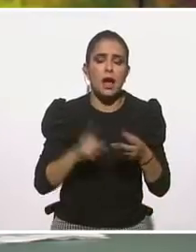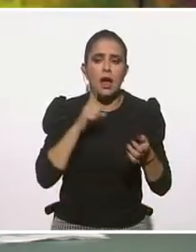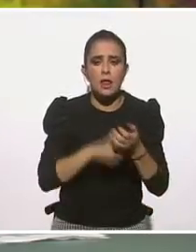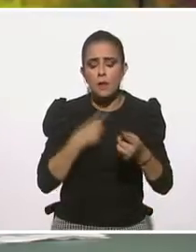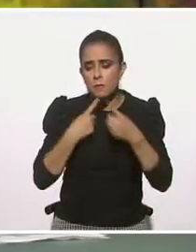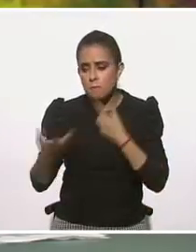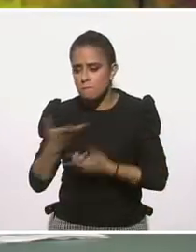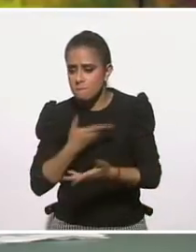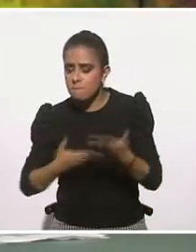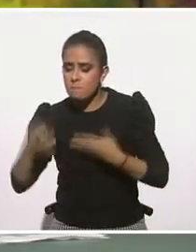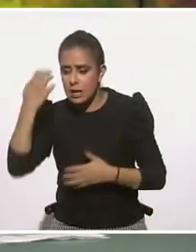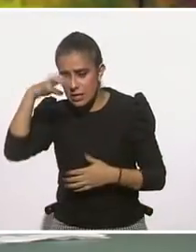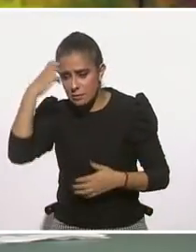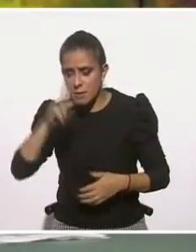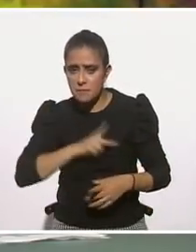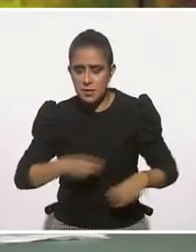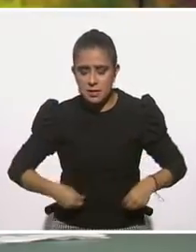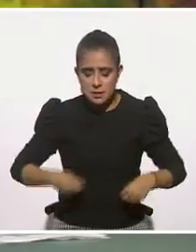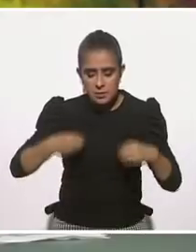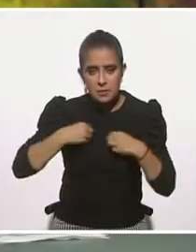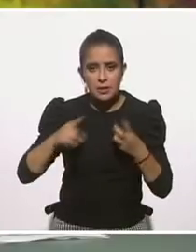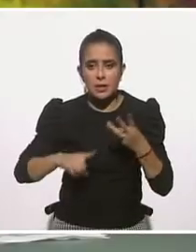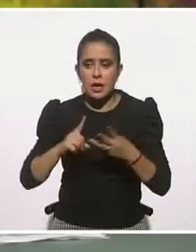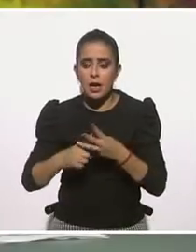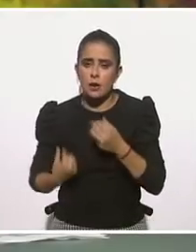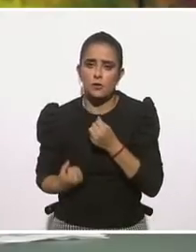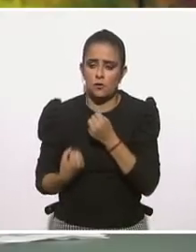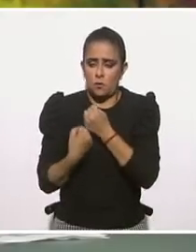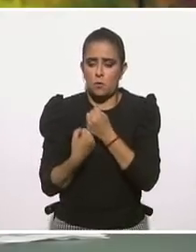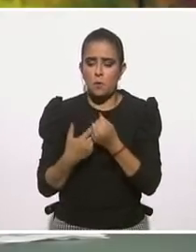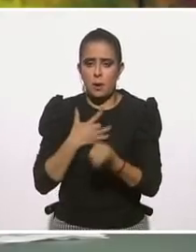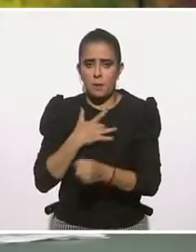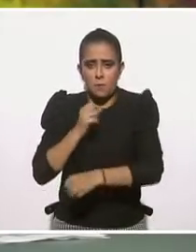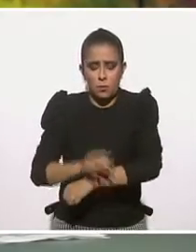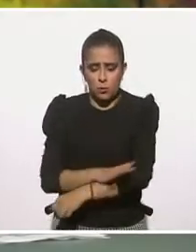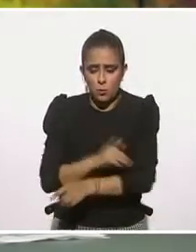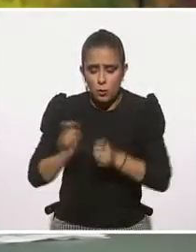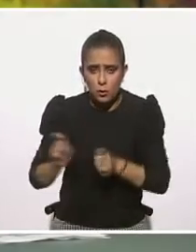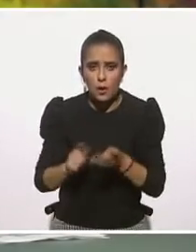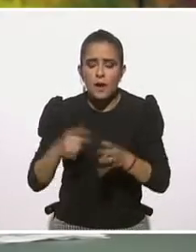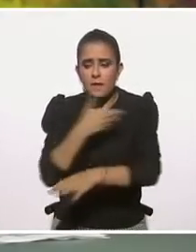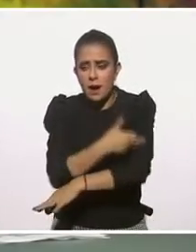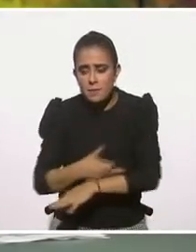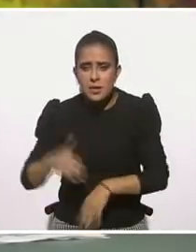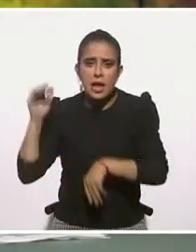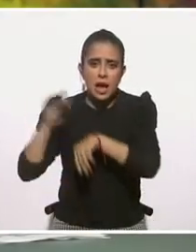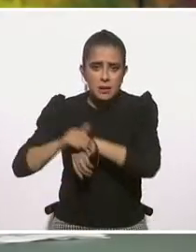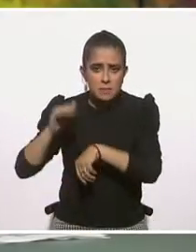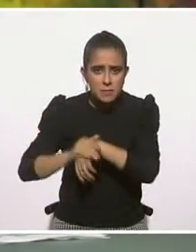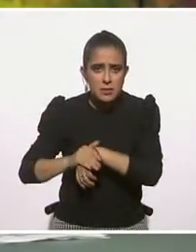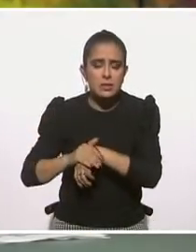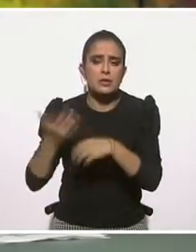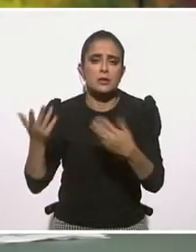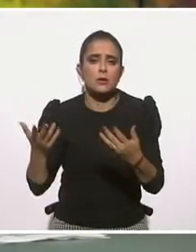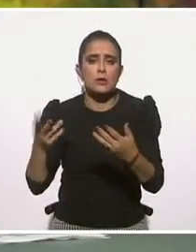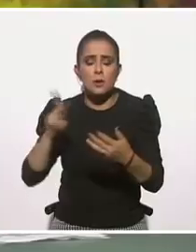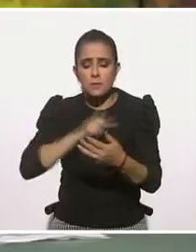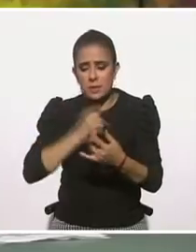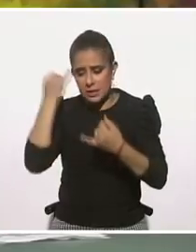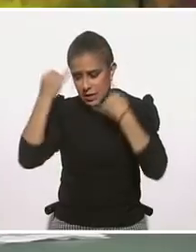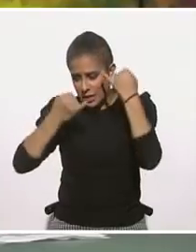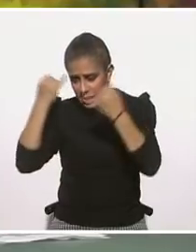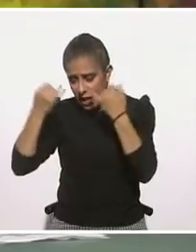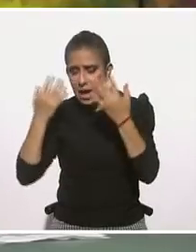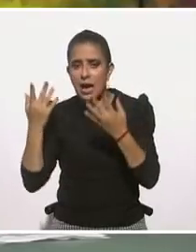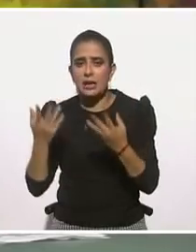interactúan las experiencias de vida, sus soportes emocionales vitales, ya esa familia, seres queridos, amigos, su sistema de creencias y